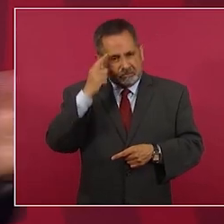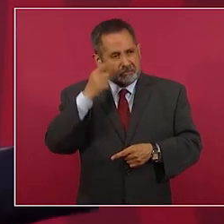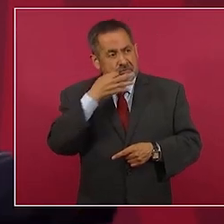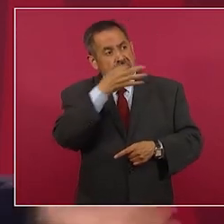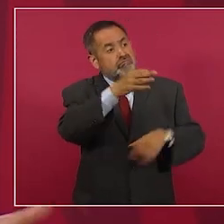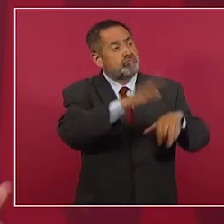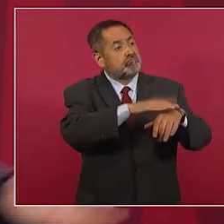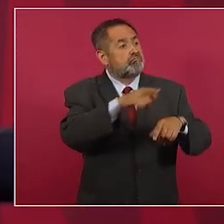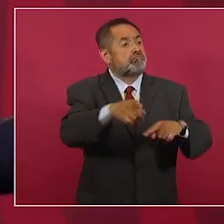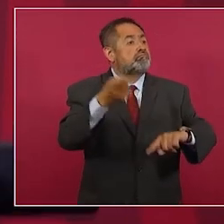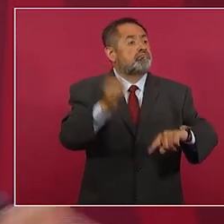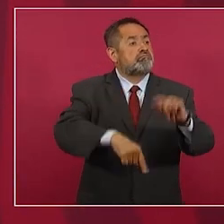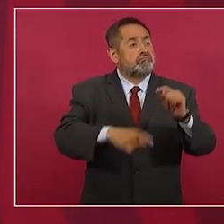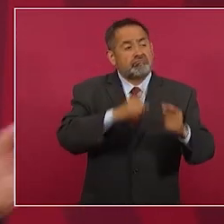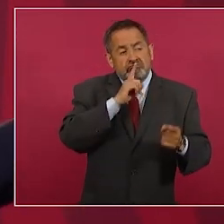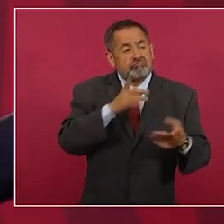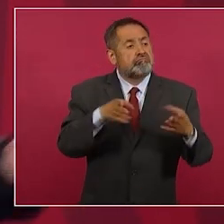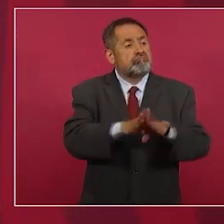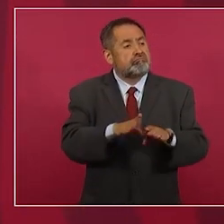decirles este